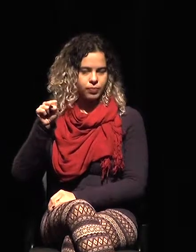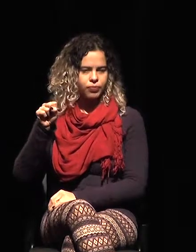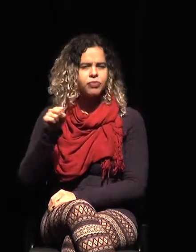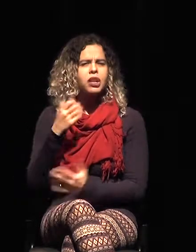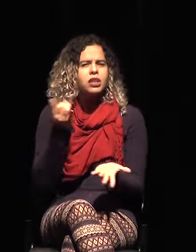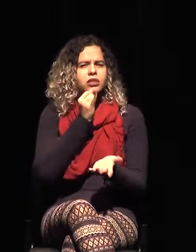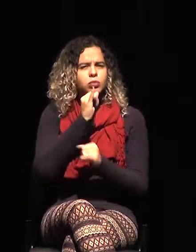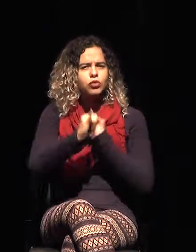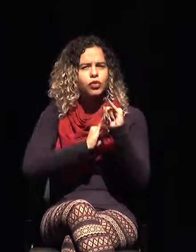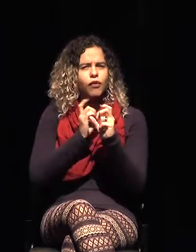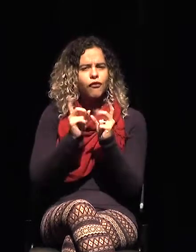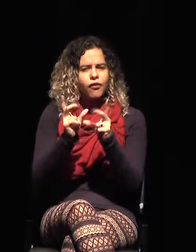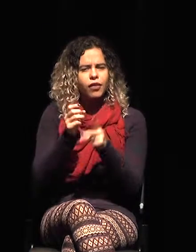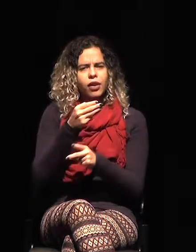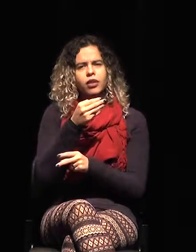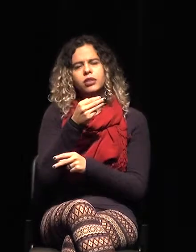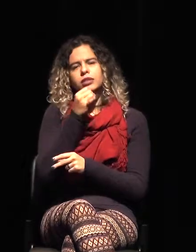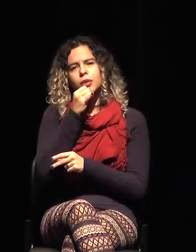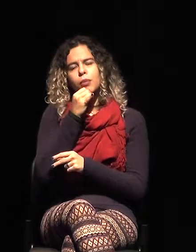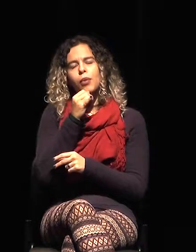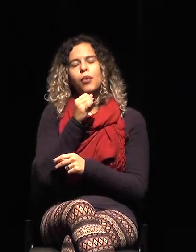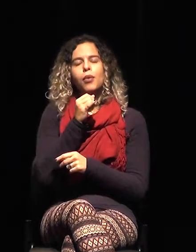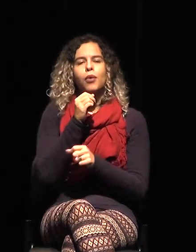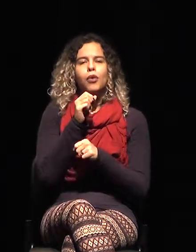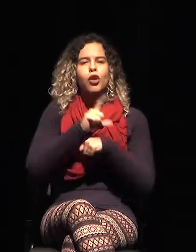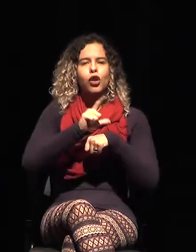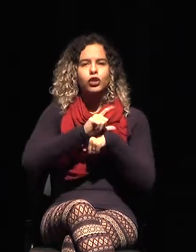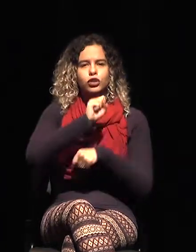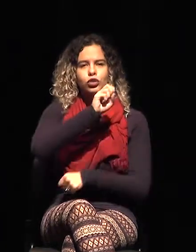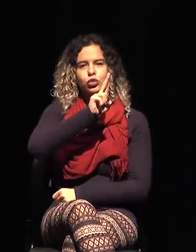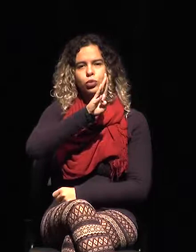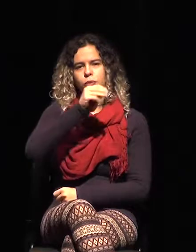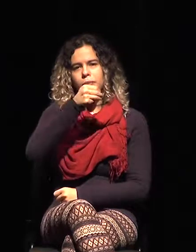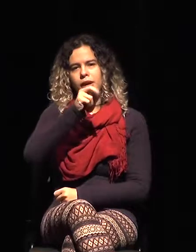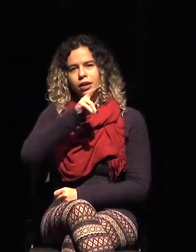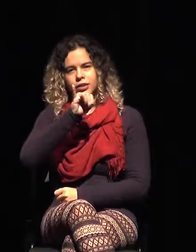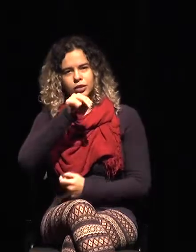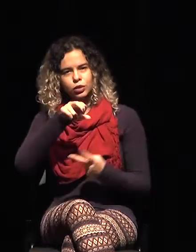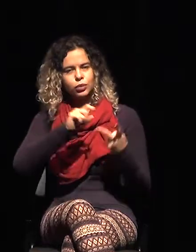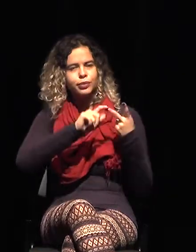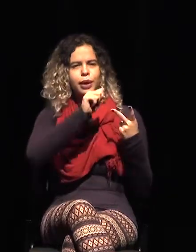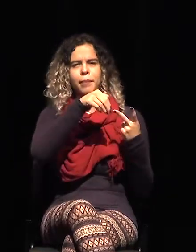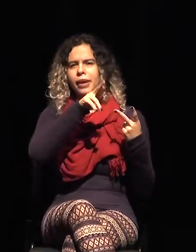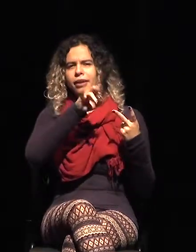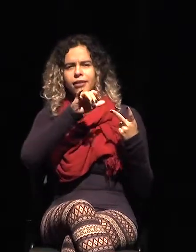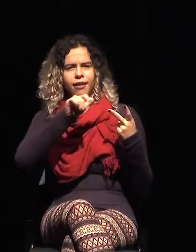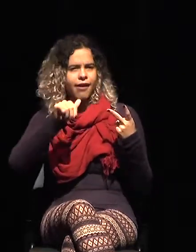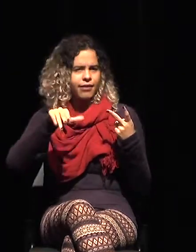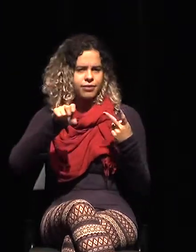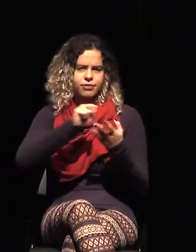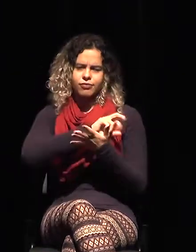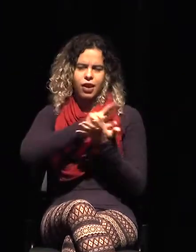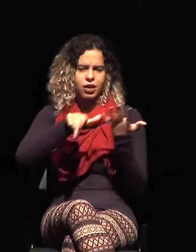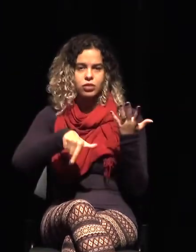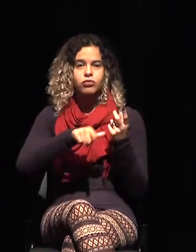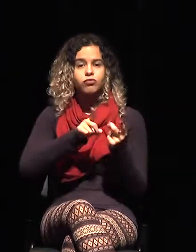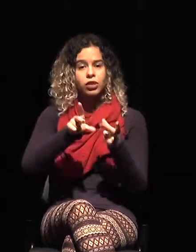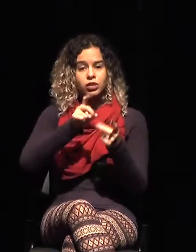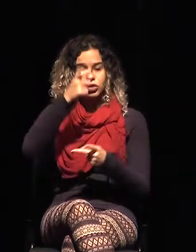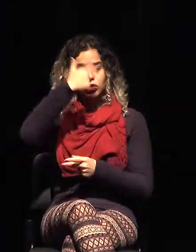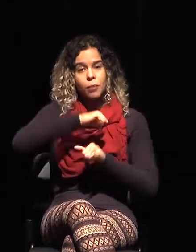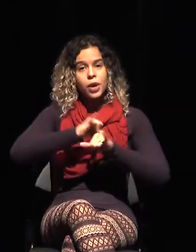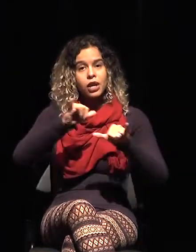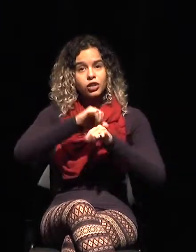través de personas físicas o de empresas que utilizan la plataforma de esos grandes para poder vender sus productos. O sea,